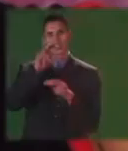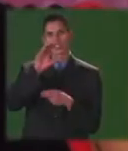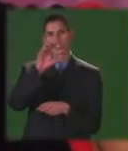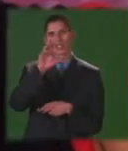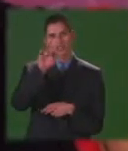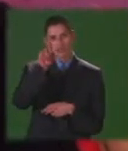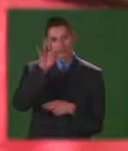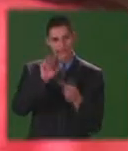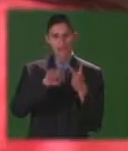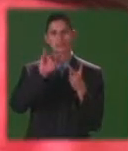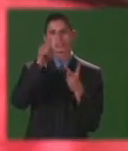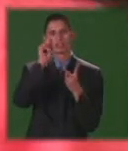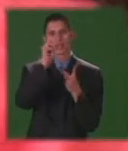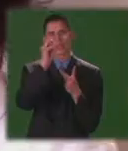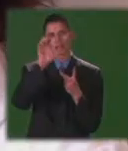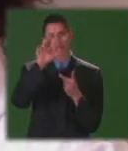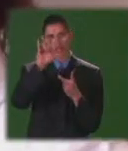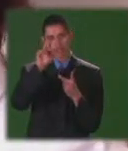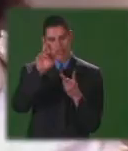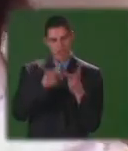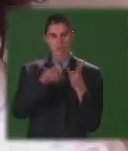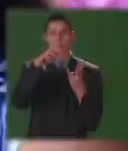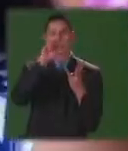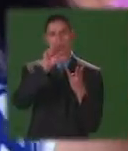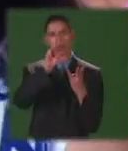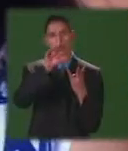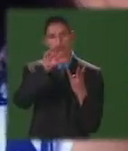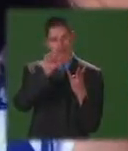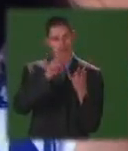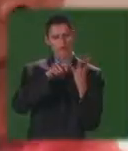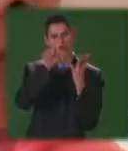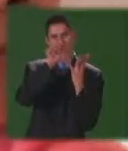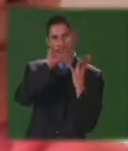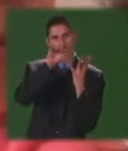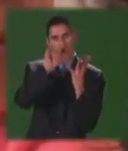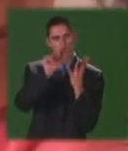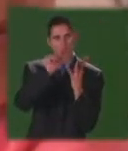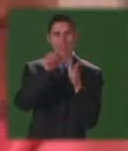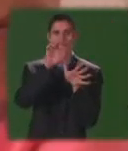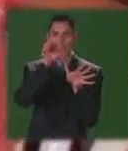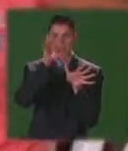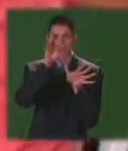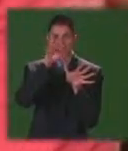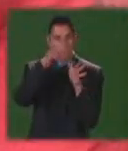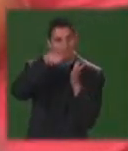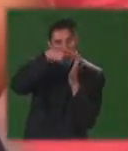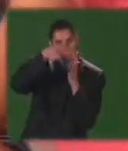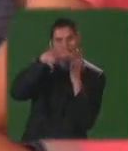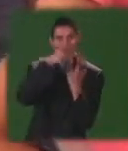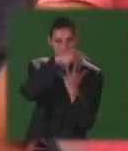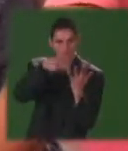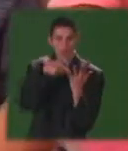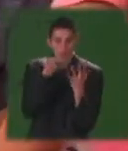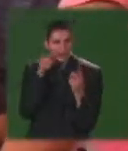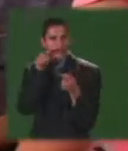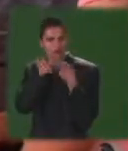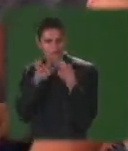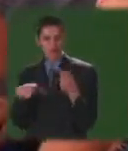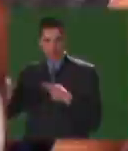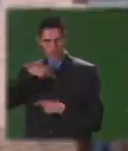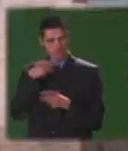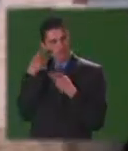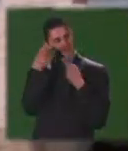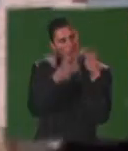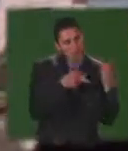Cristian David, Jacqueline, Paula, Sonia, Laura Patricia y Esteban son el motivo de nuestra